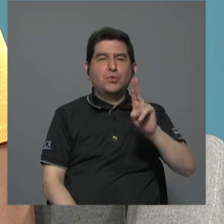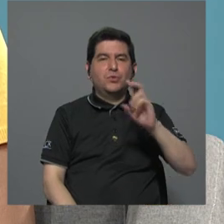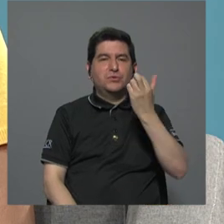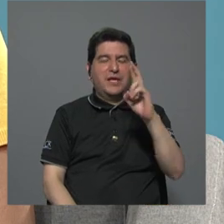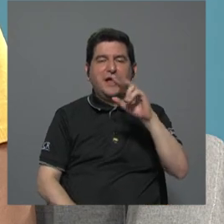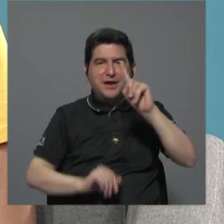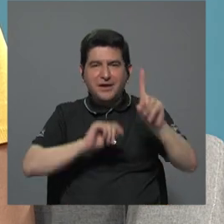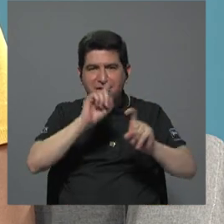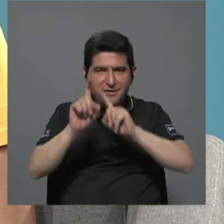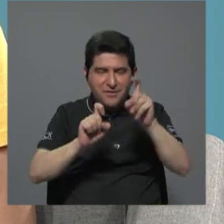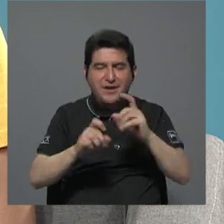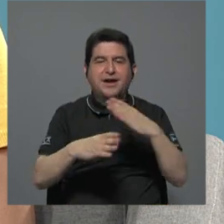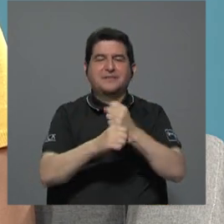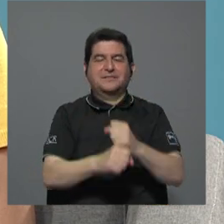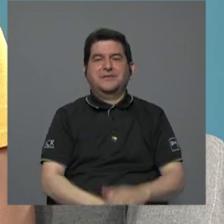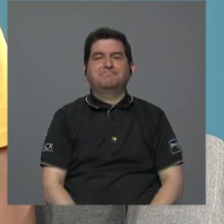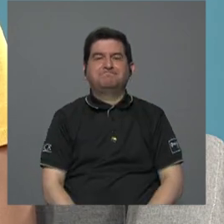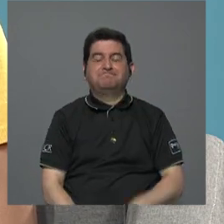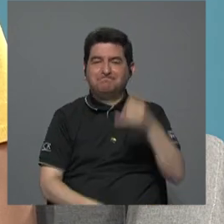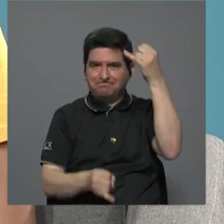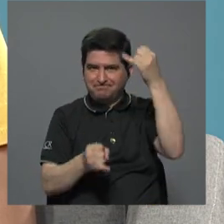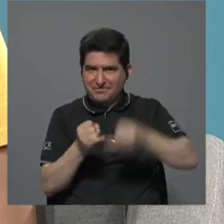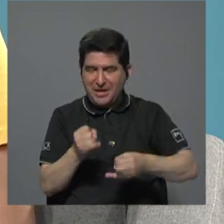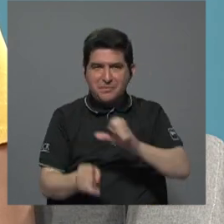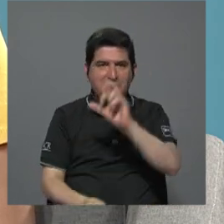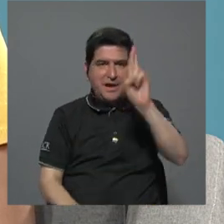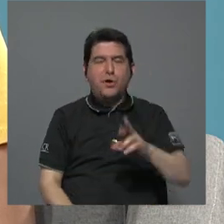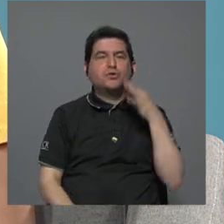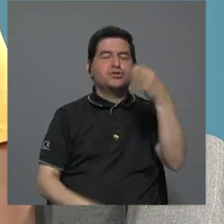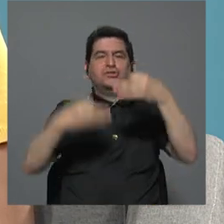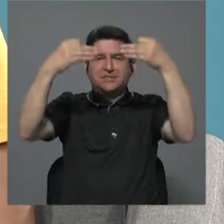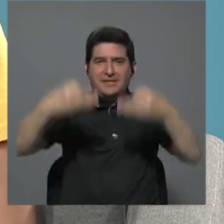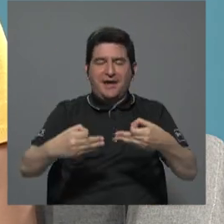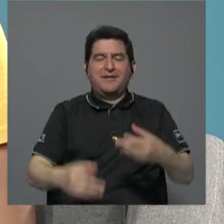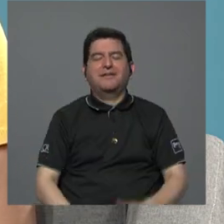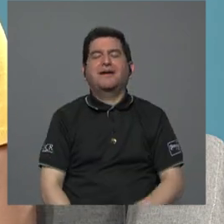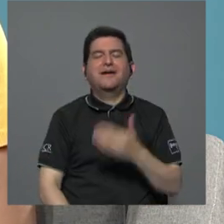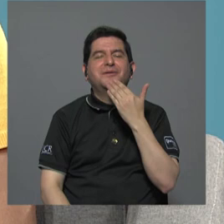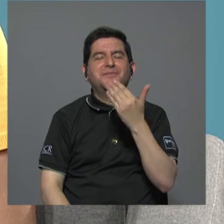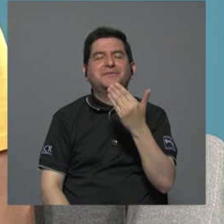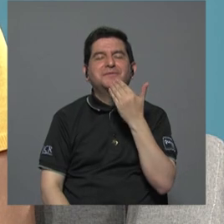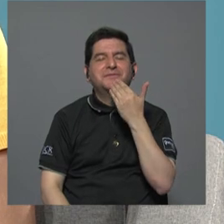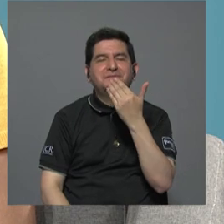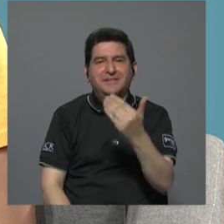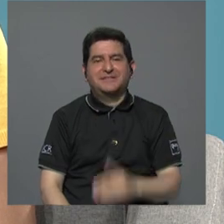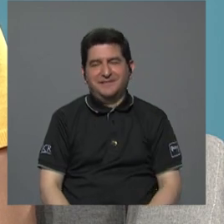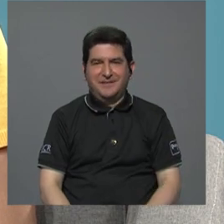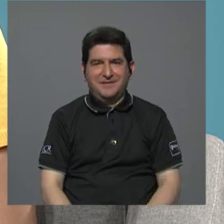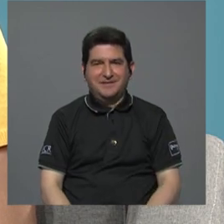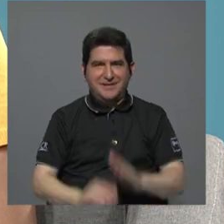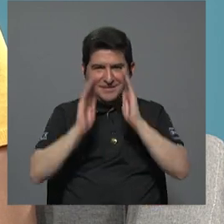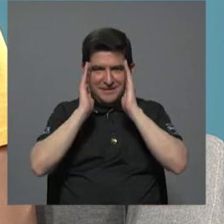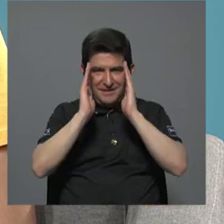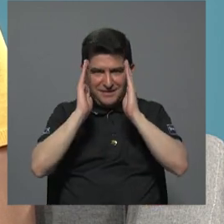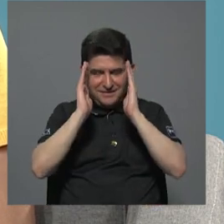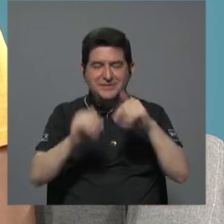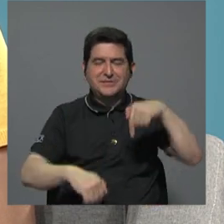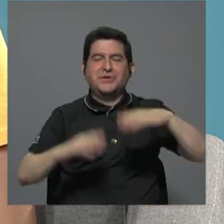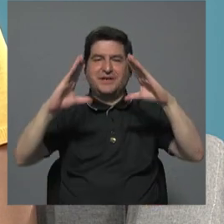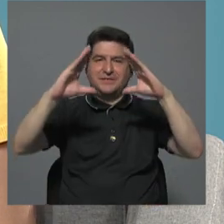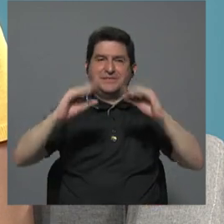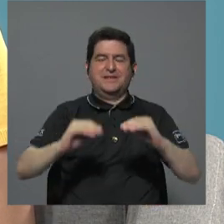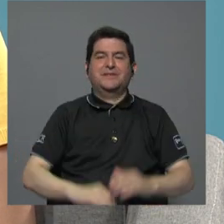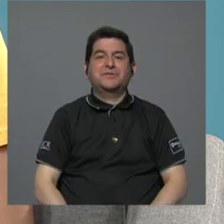universidad de costa rica bueno hasta aquí costa rica en juego les agradecemos muchísimo muchísimo que nos hayan acompañado esta